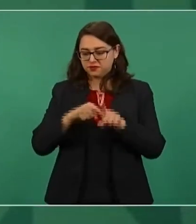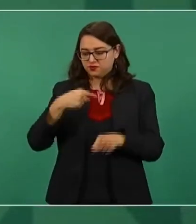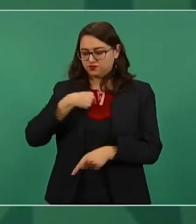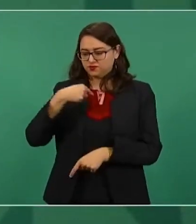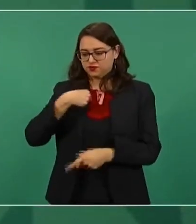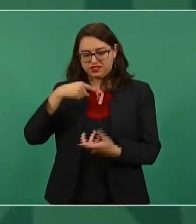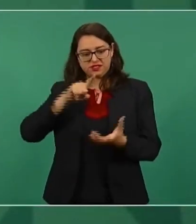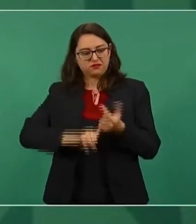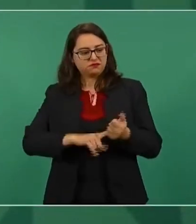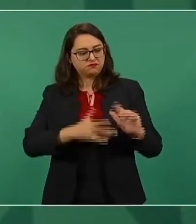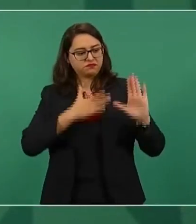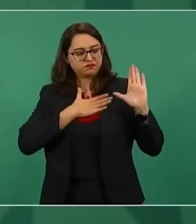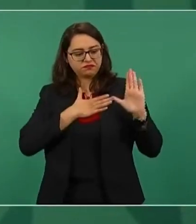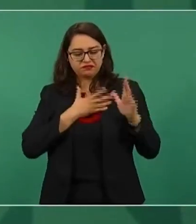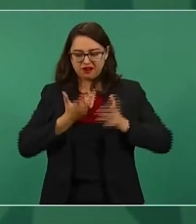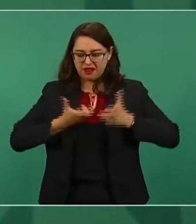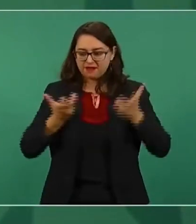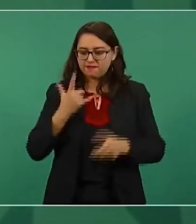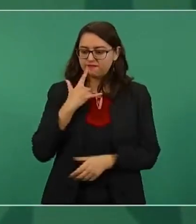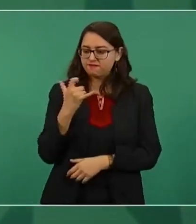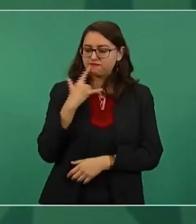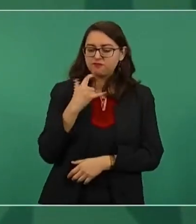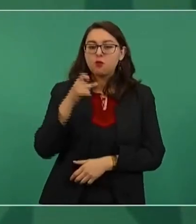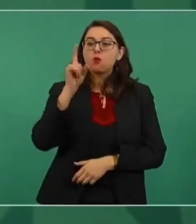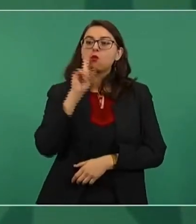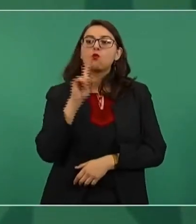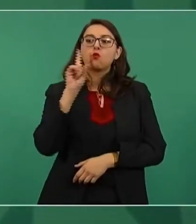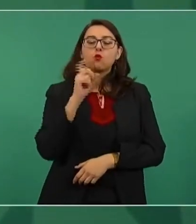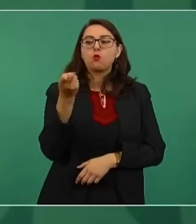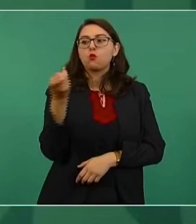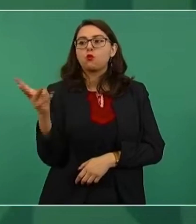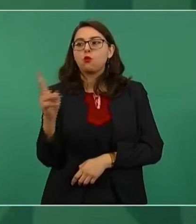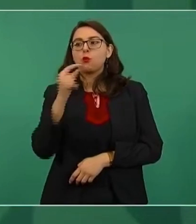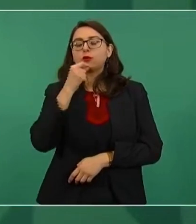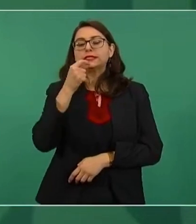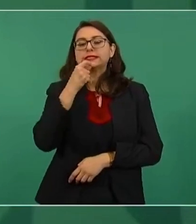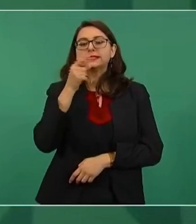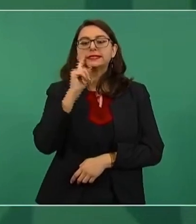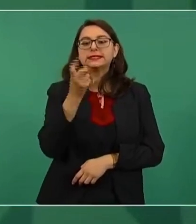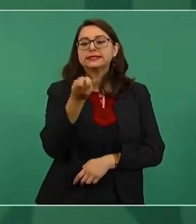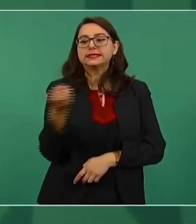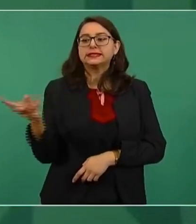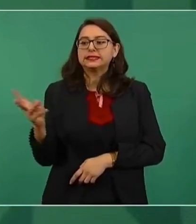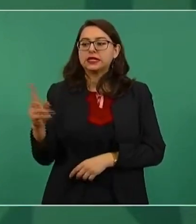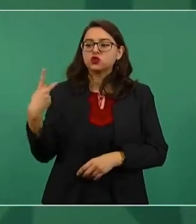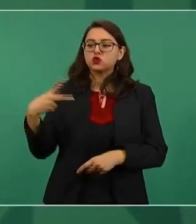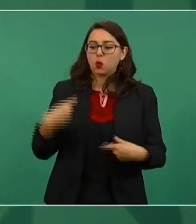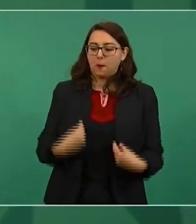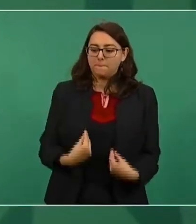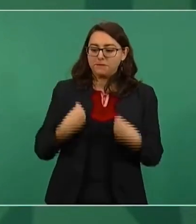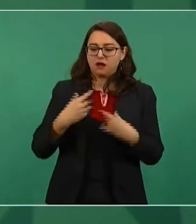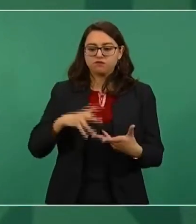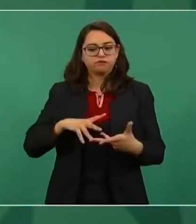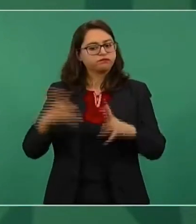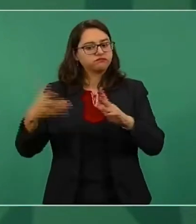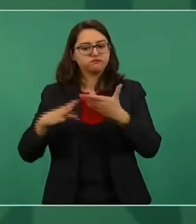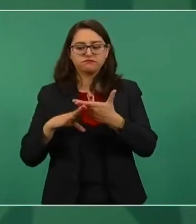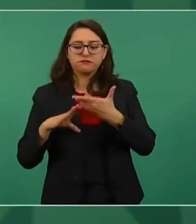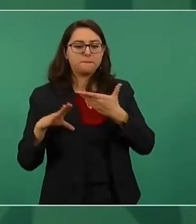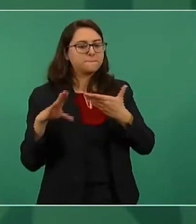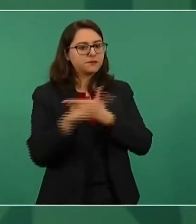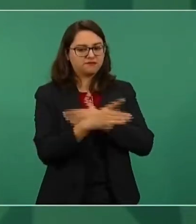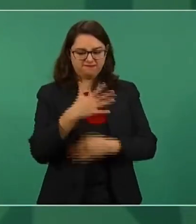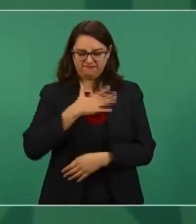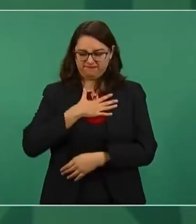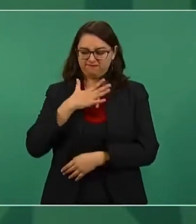que las mujeres y las niñas tengan una vida libre de violencia en nuestro